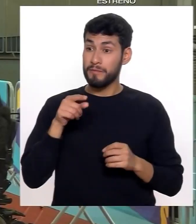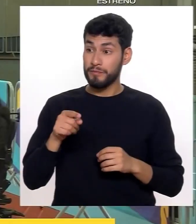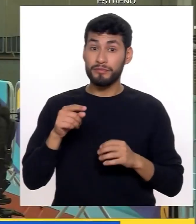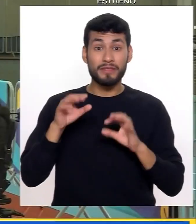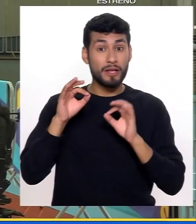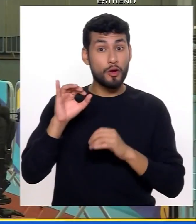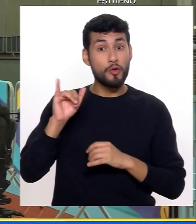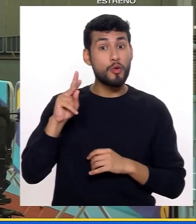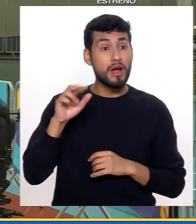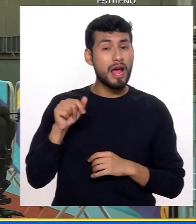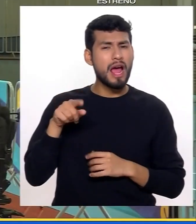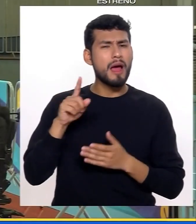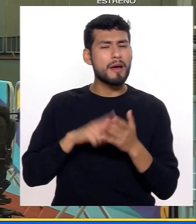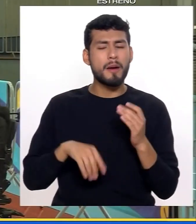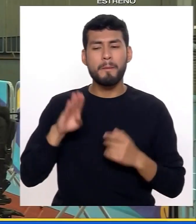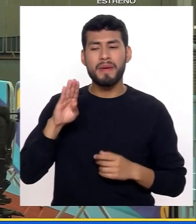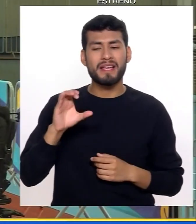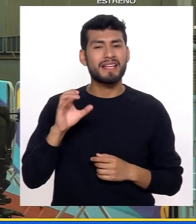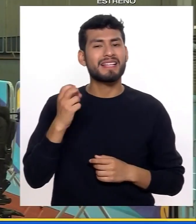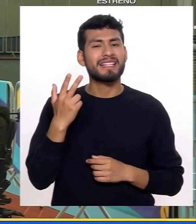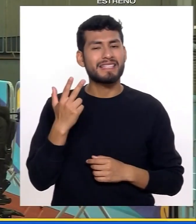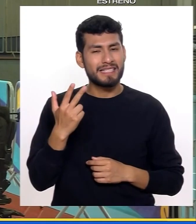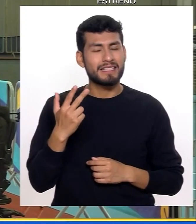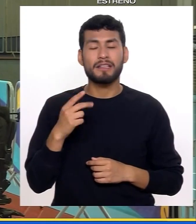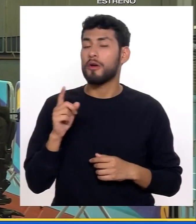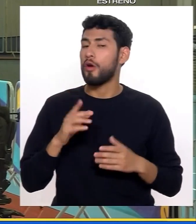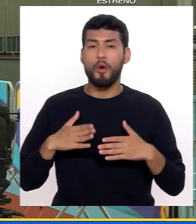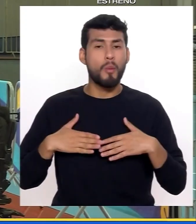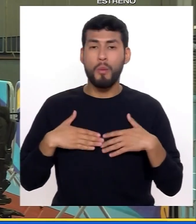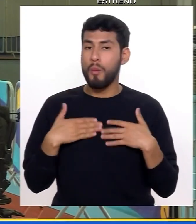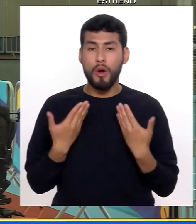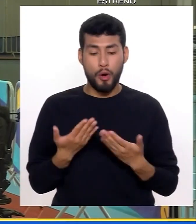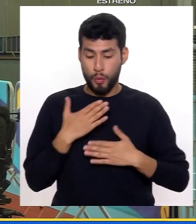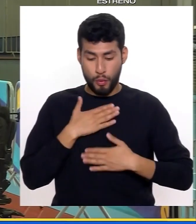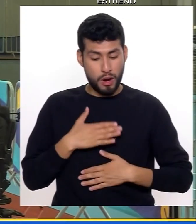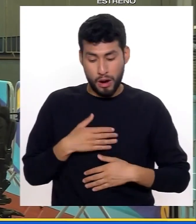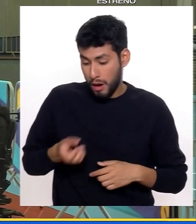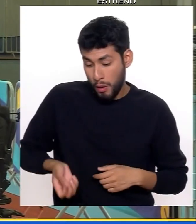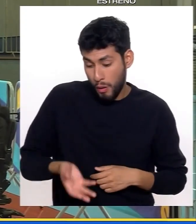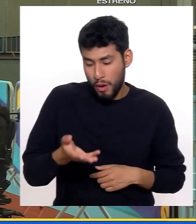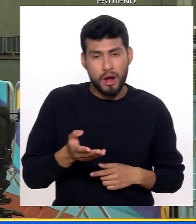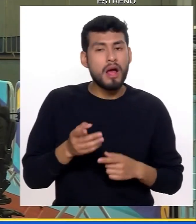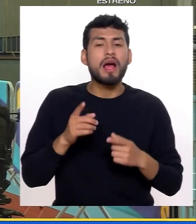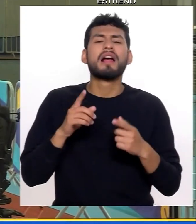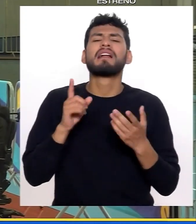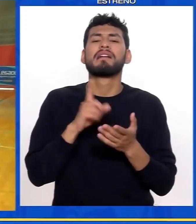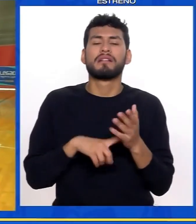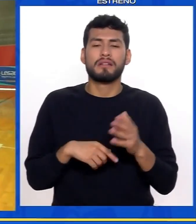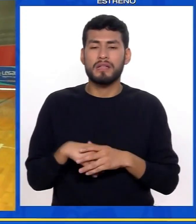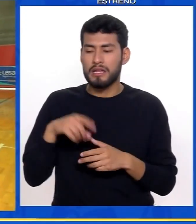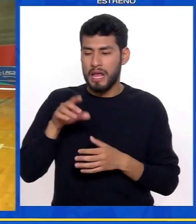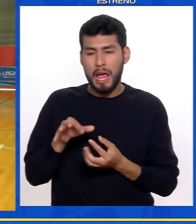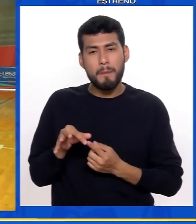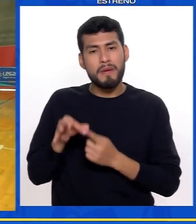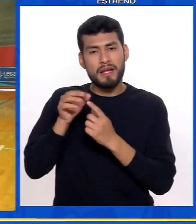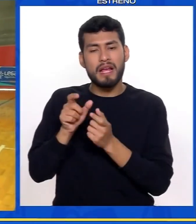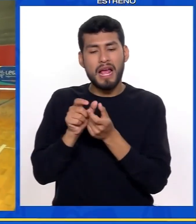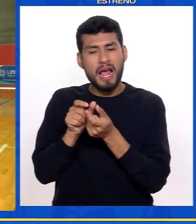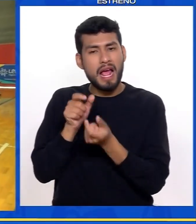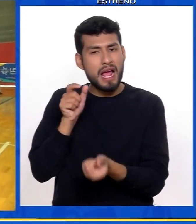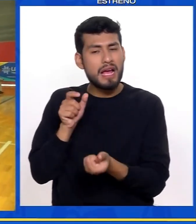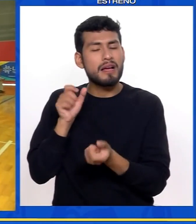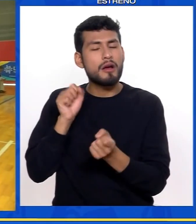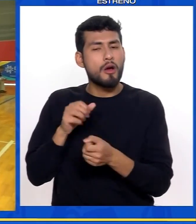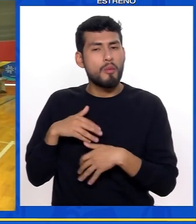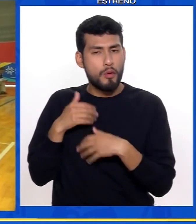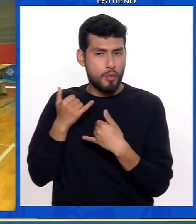Justamente en la categoría que está en Niurka, es la categoría BC3, que ellos no pueden lanzar la pelota con su cuerpo y necesitan un elemento especial, que es la